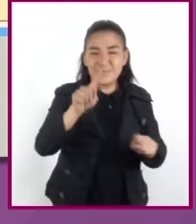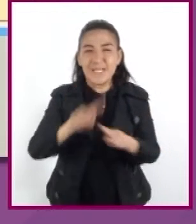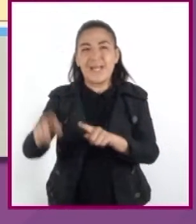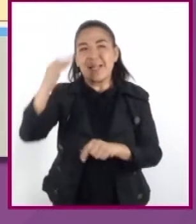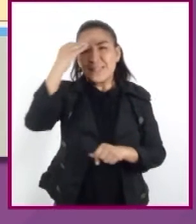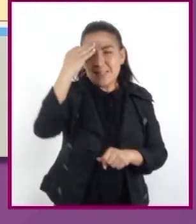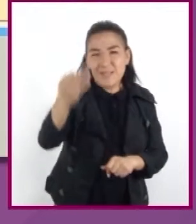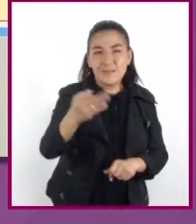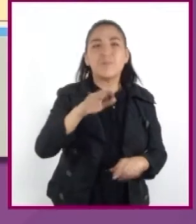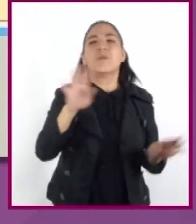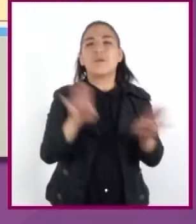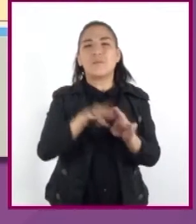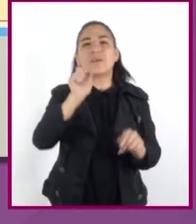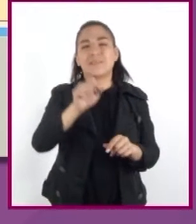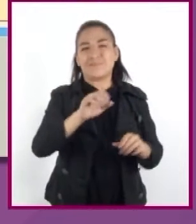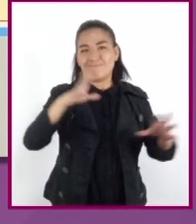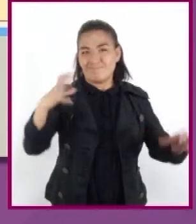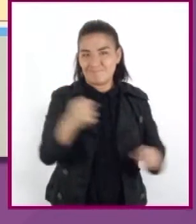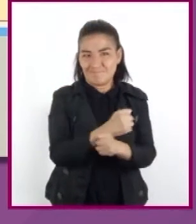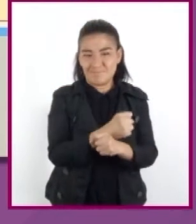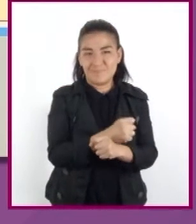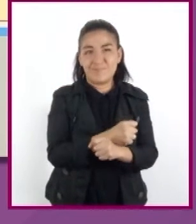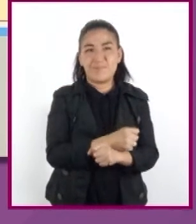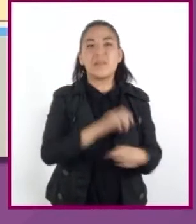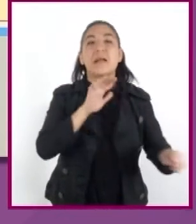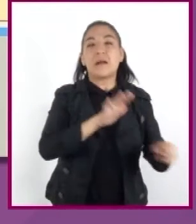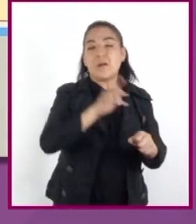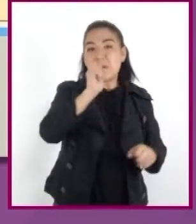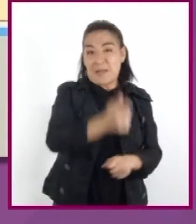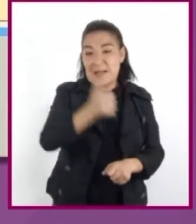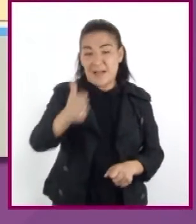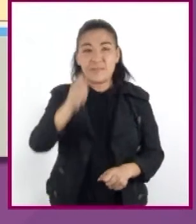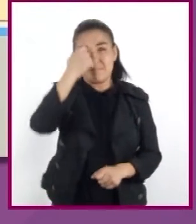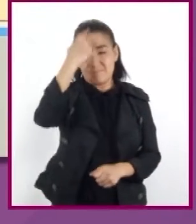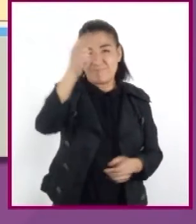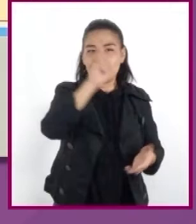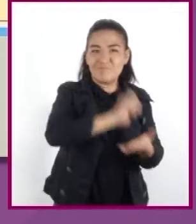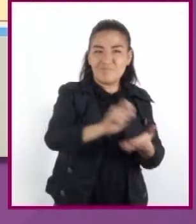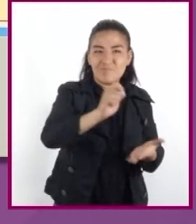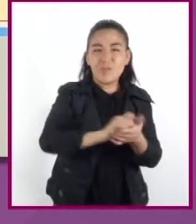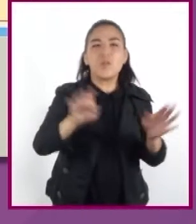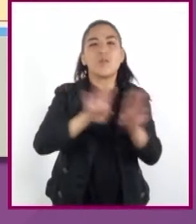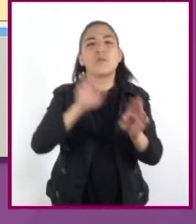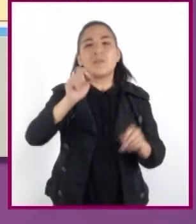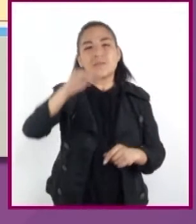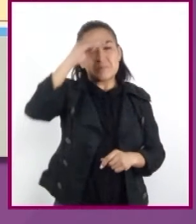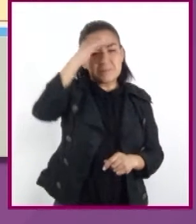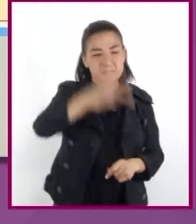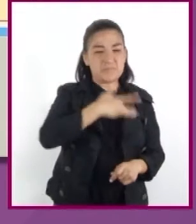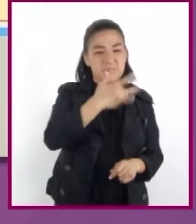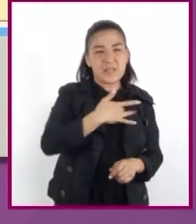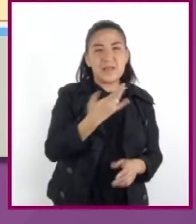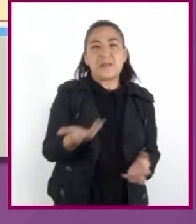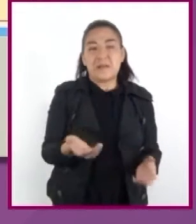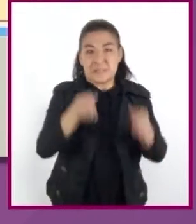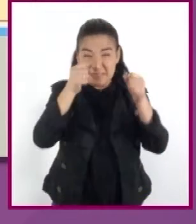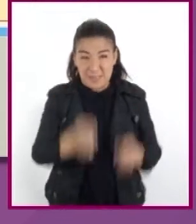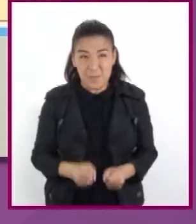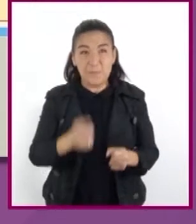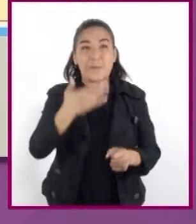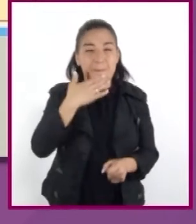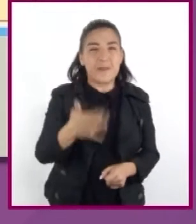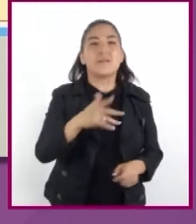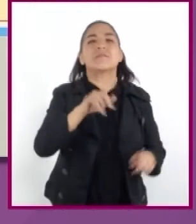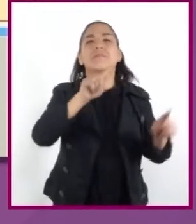interesantes como disímbolas. Cada autor divide la historia de manera consciente o inconsciente de acuerdo con su forma